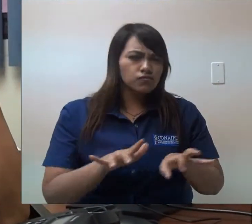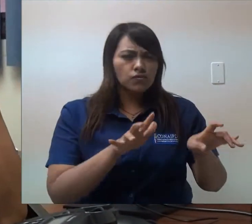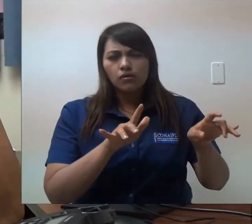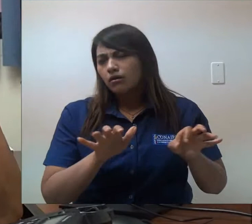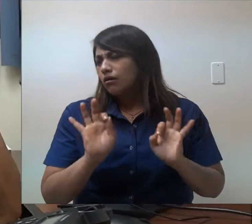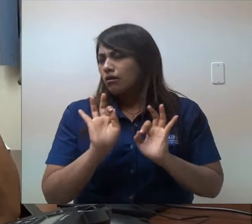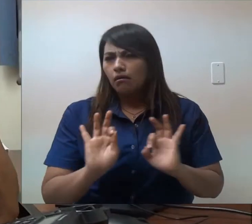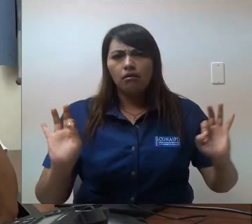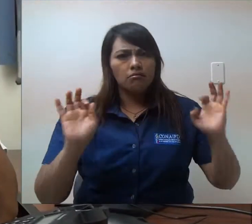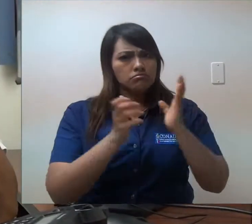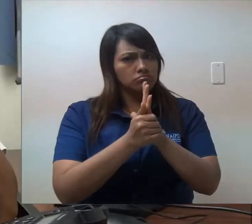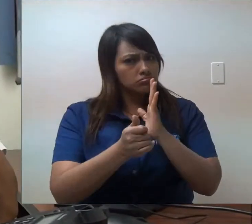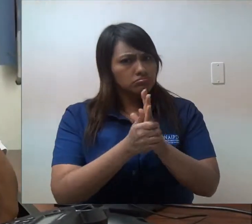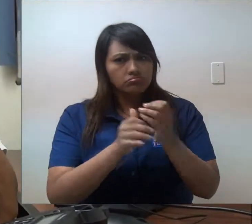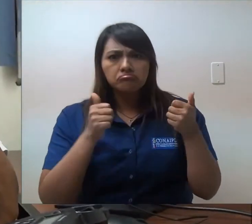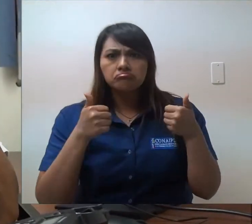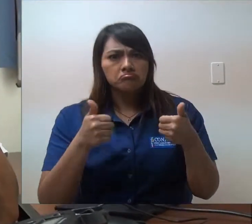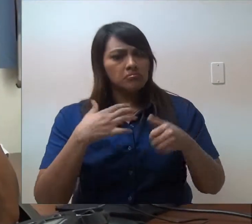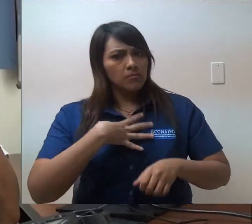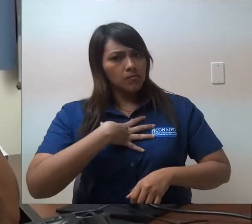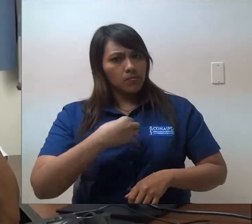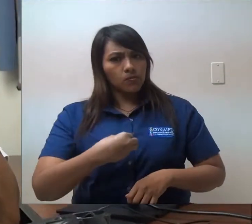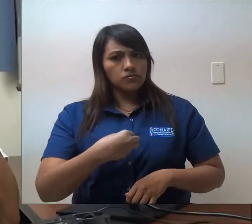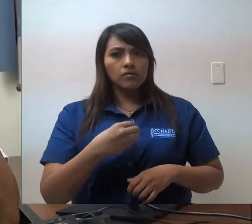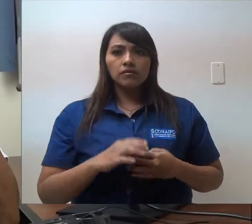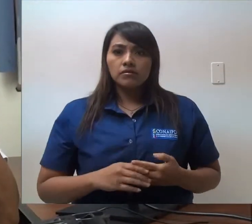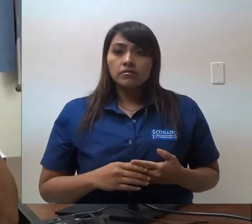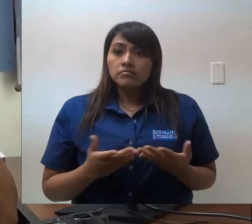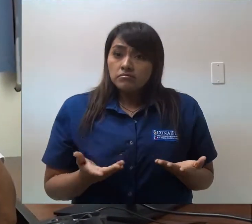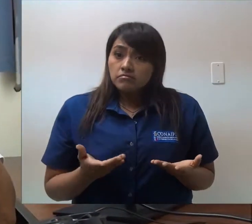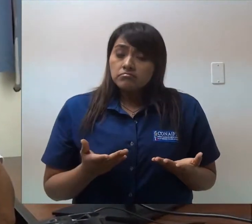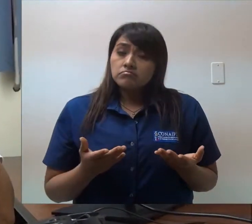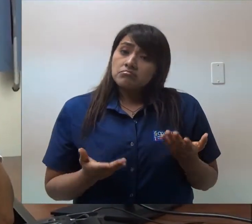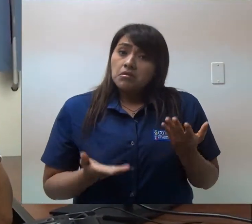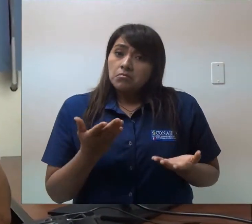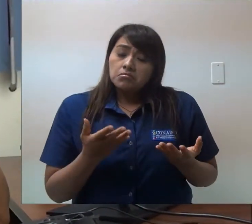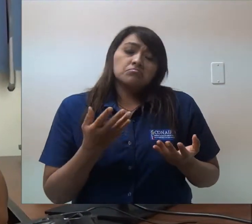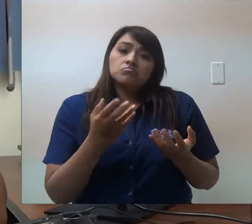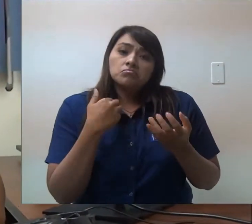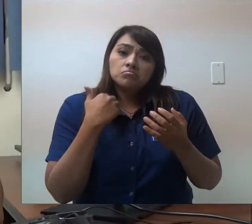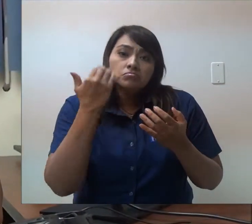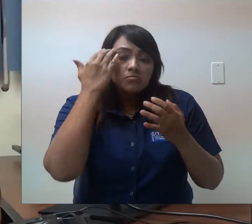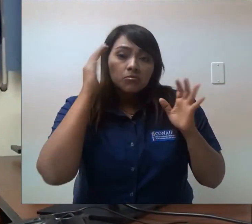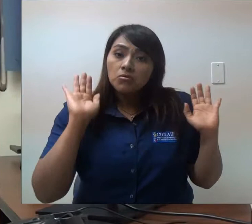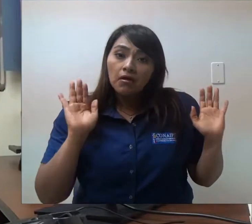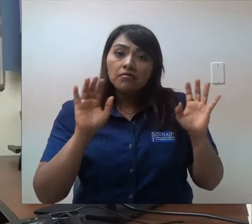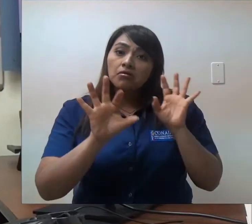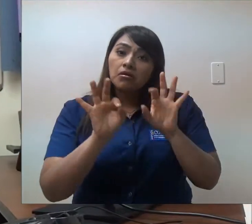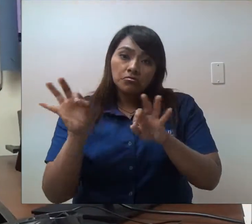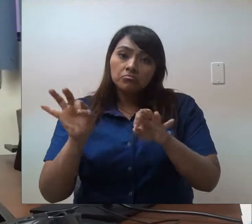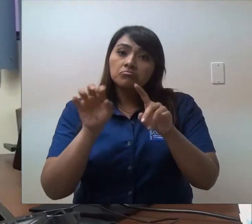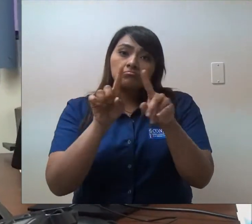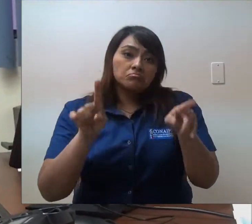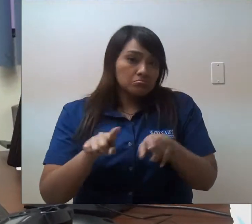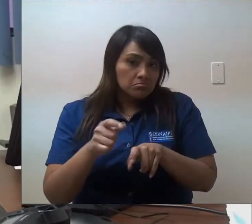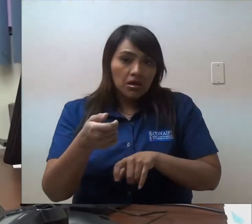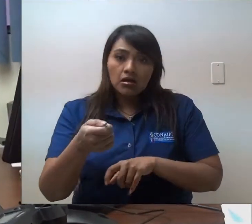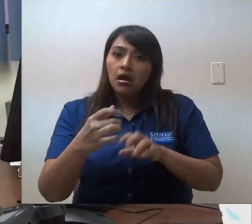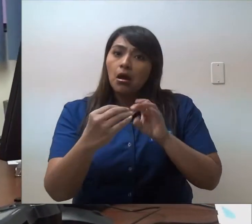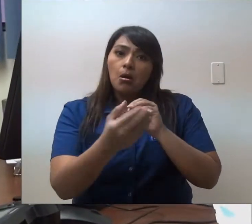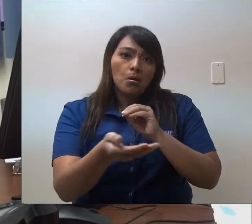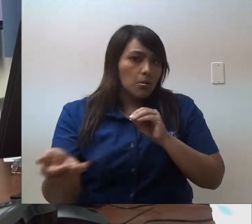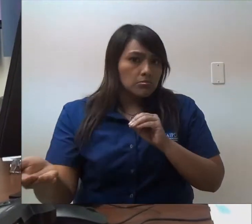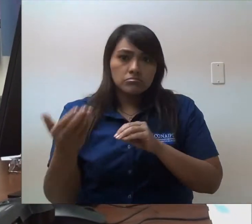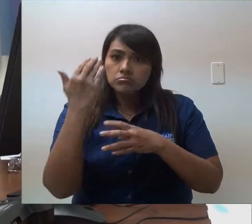muy talentosos y que les encanta la música entonces es un espacio quizás muy poco conocido precisamente